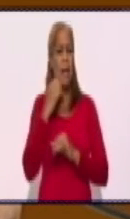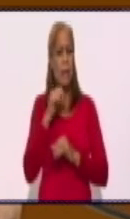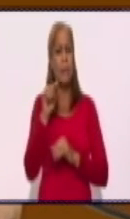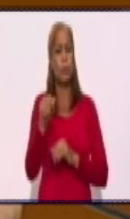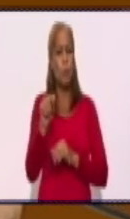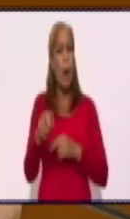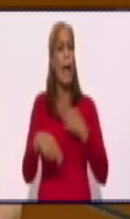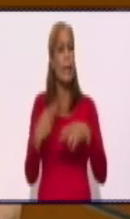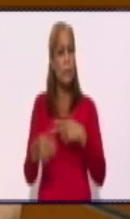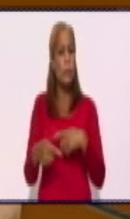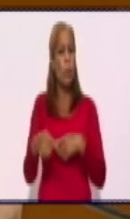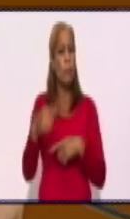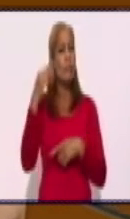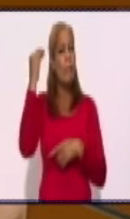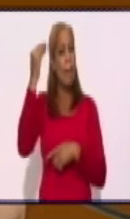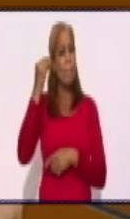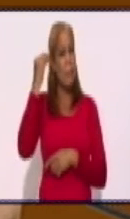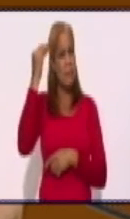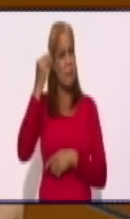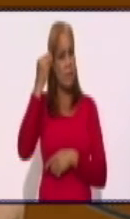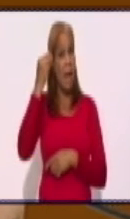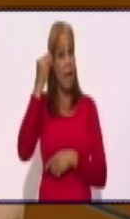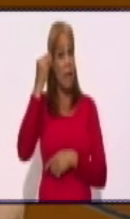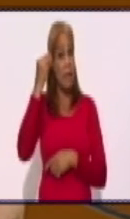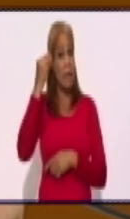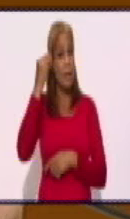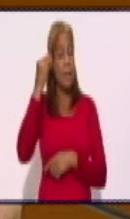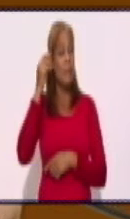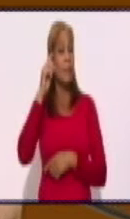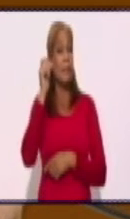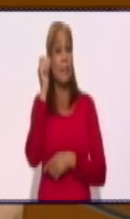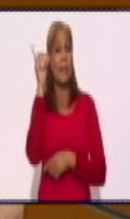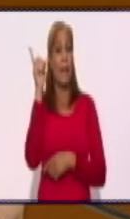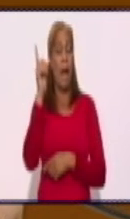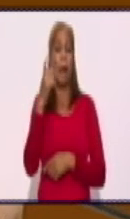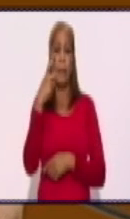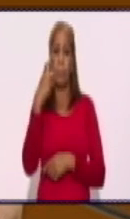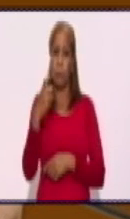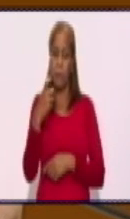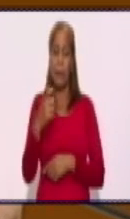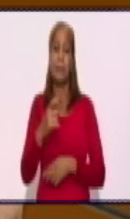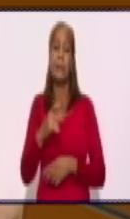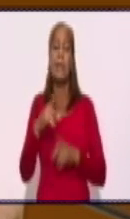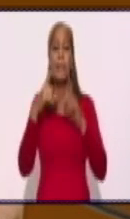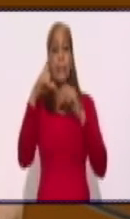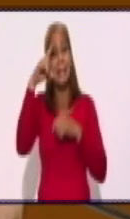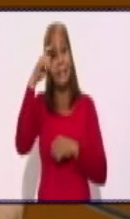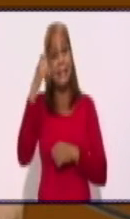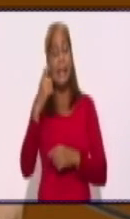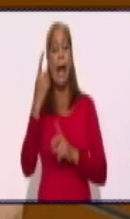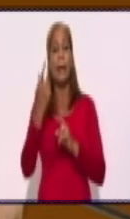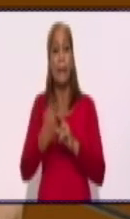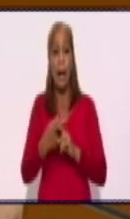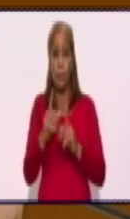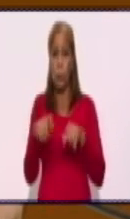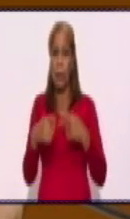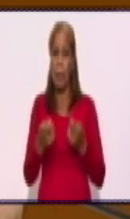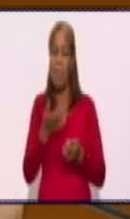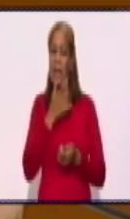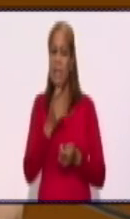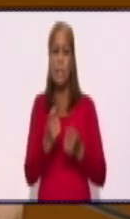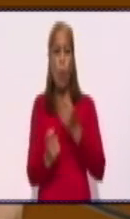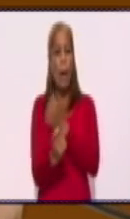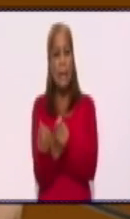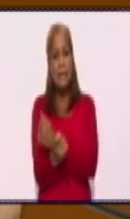Ciertamente, si hay algo que nos ha enseñado todo esto que estamos viviendo, que nos va a enseñar y que nos va a quedar de enseñanza para toda la vida